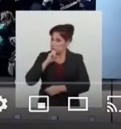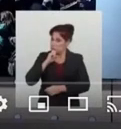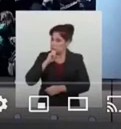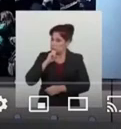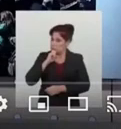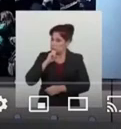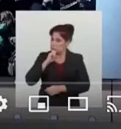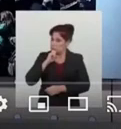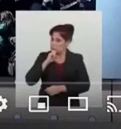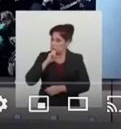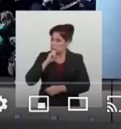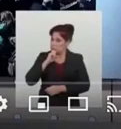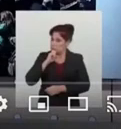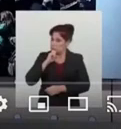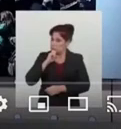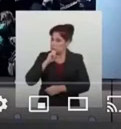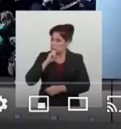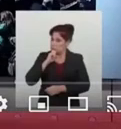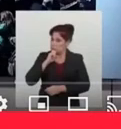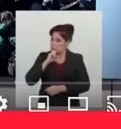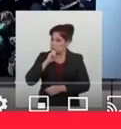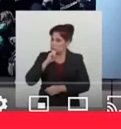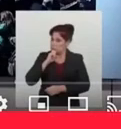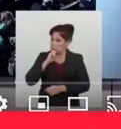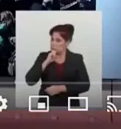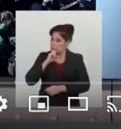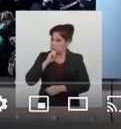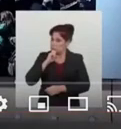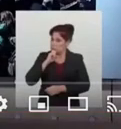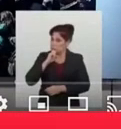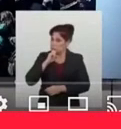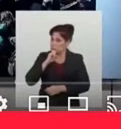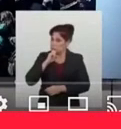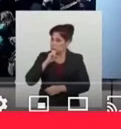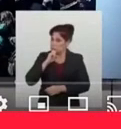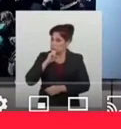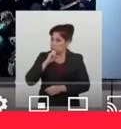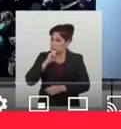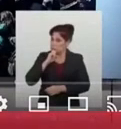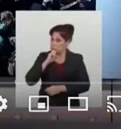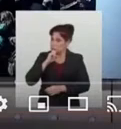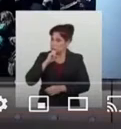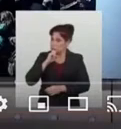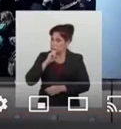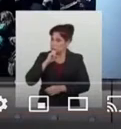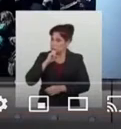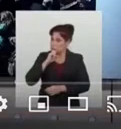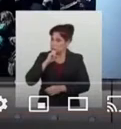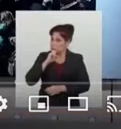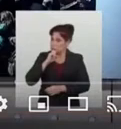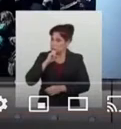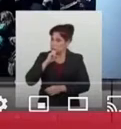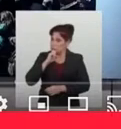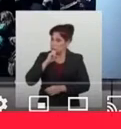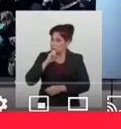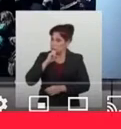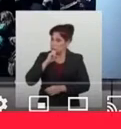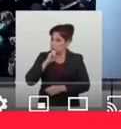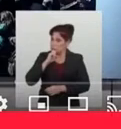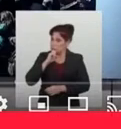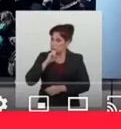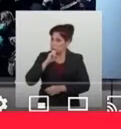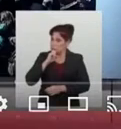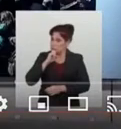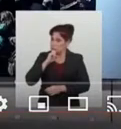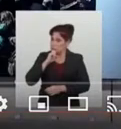O inhabilitada para accionar, más bien. Porque la oposición existe y sigue ahí, ¿no? Pero, en fin. Sí, a la maniatada. Lo que